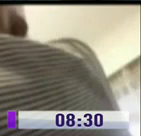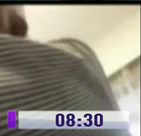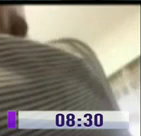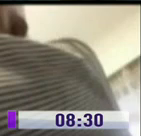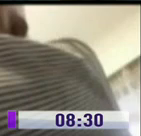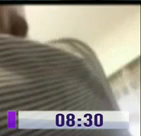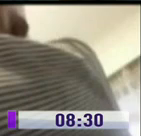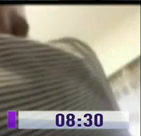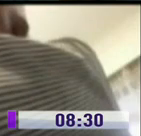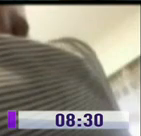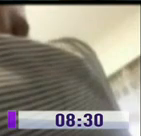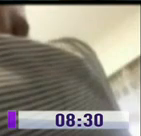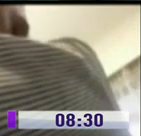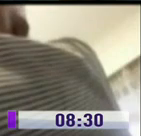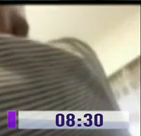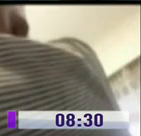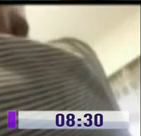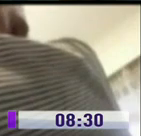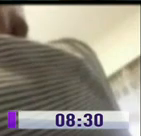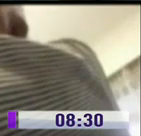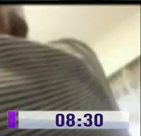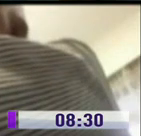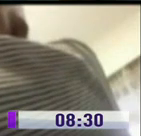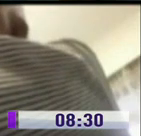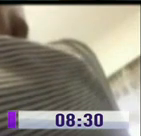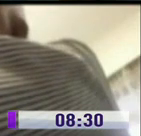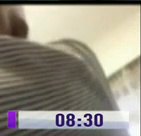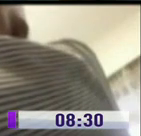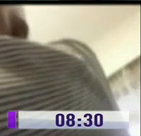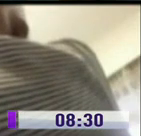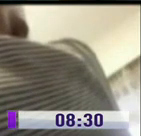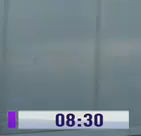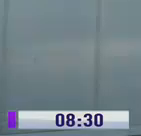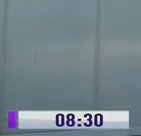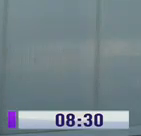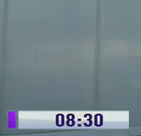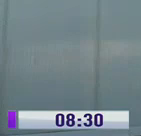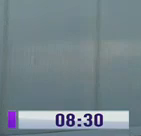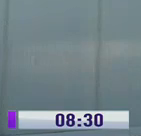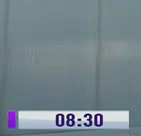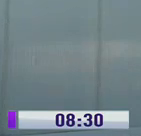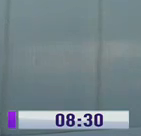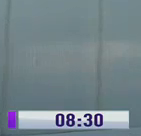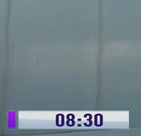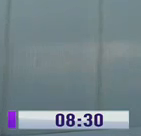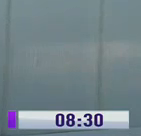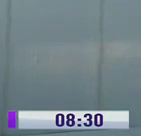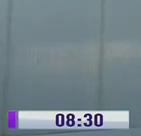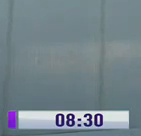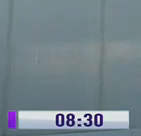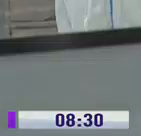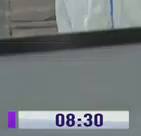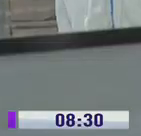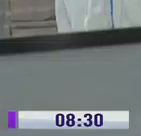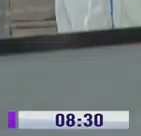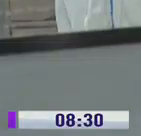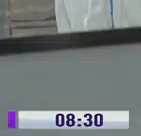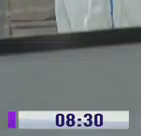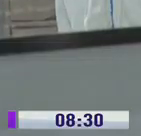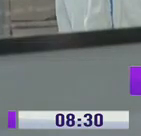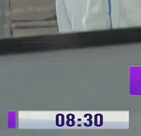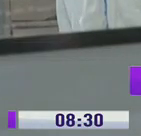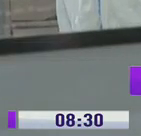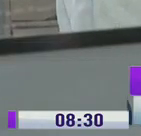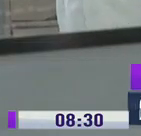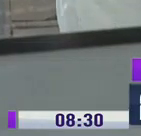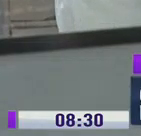La empresa pública metropolitana de gestión integral de residuos sólidos está a cargo del protocolo de manejo de cadáveres en Quito, en